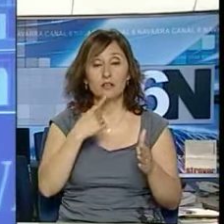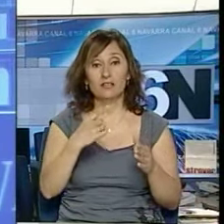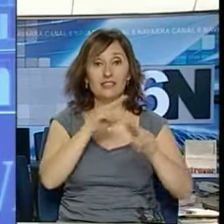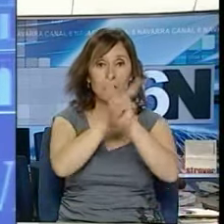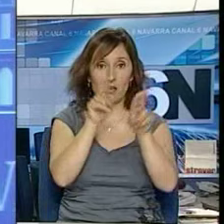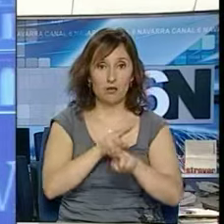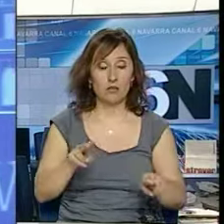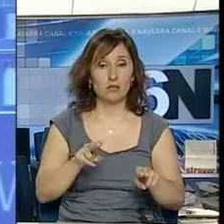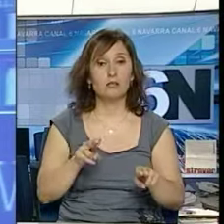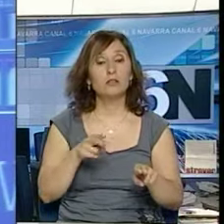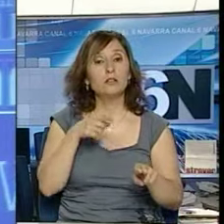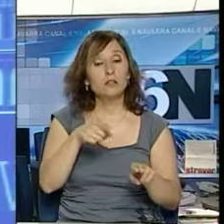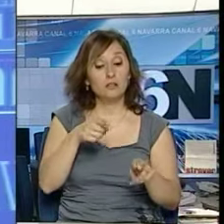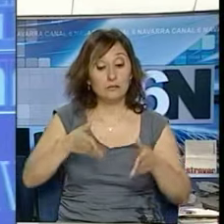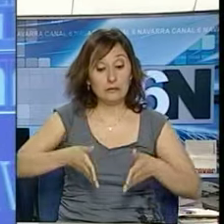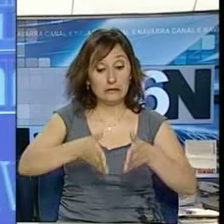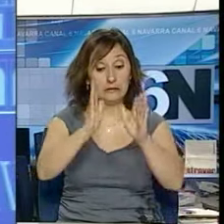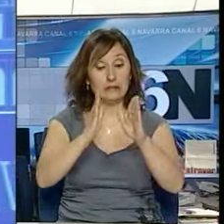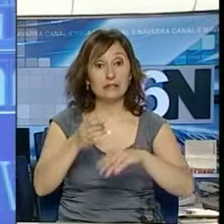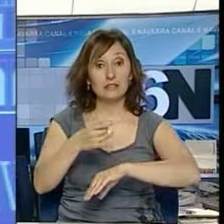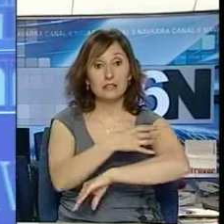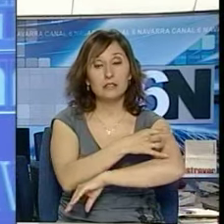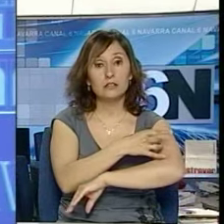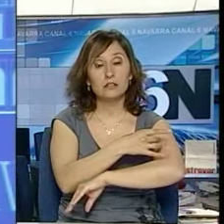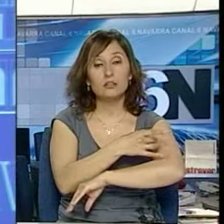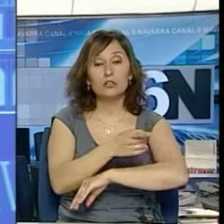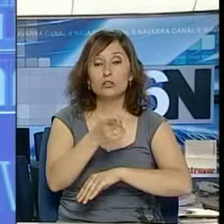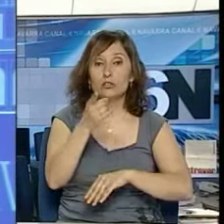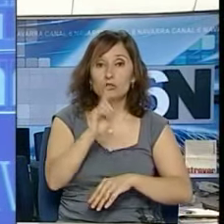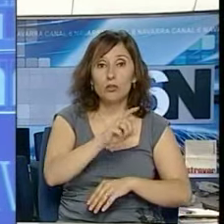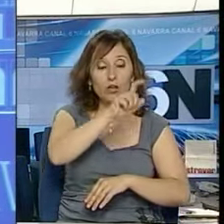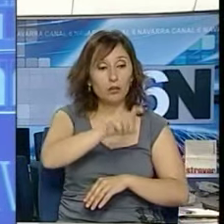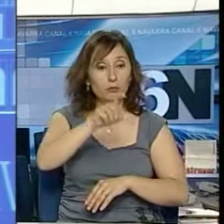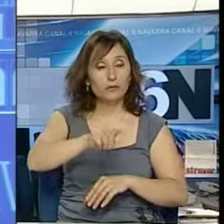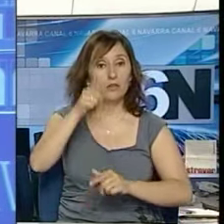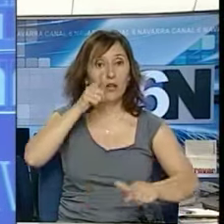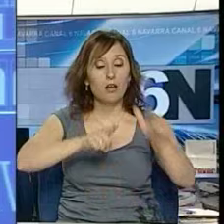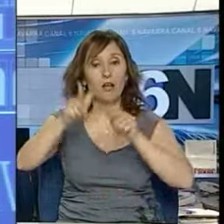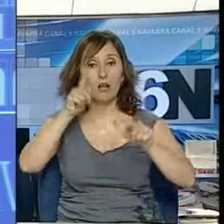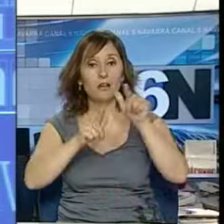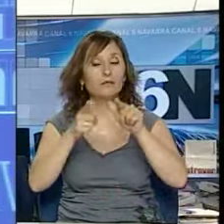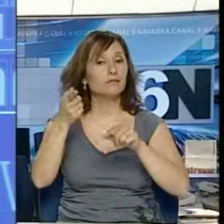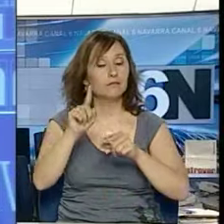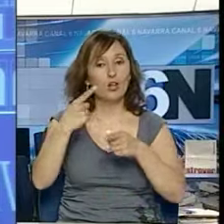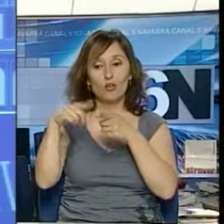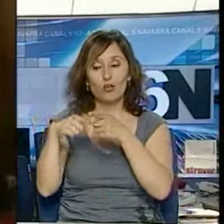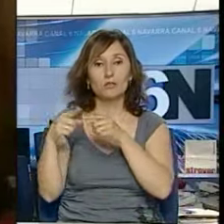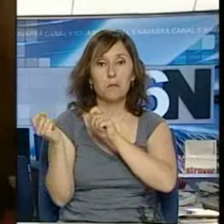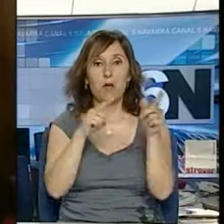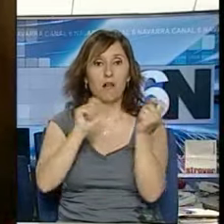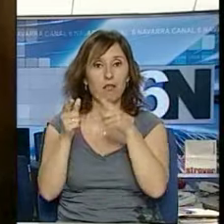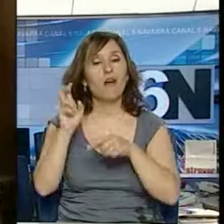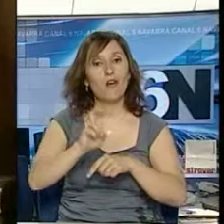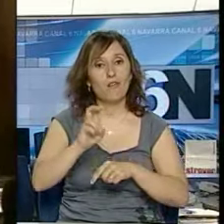a ser un corredor también y no solo para el transporte de viajeros, sino para el transporte de mercancías.